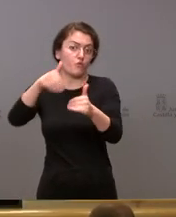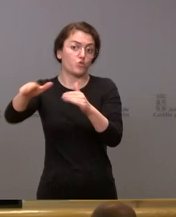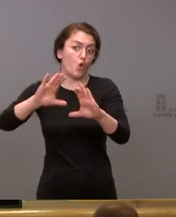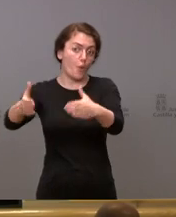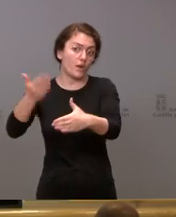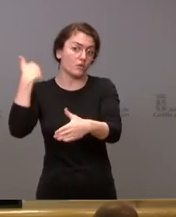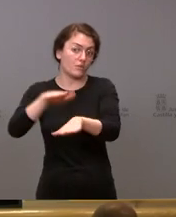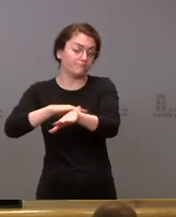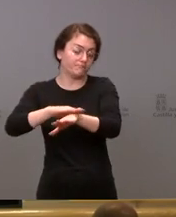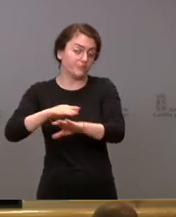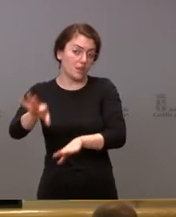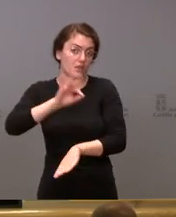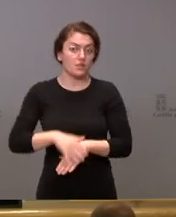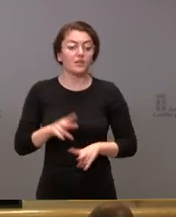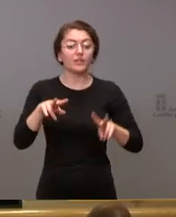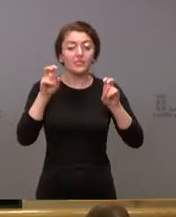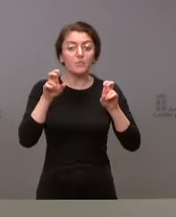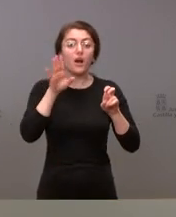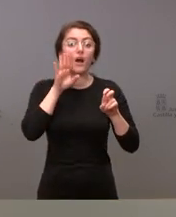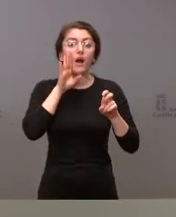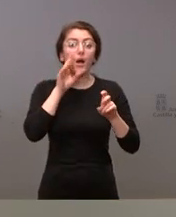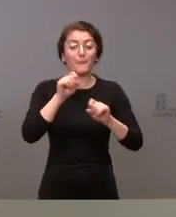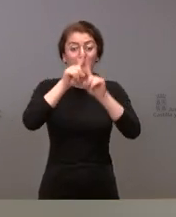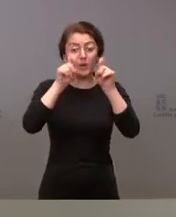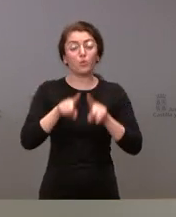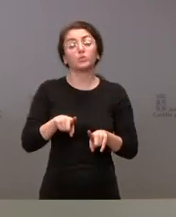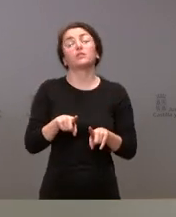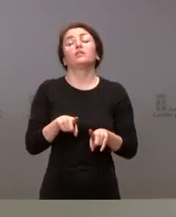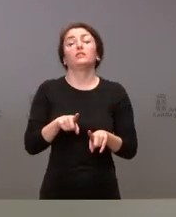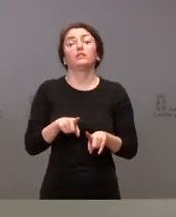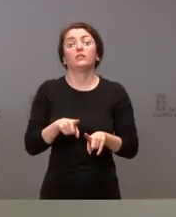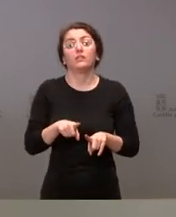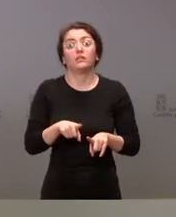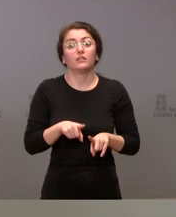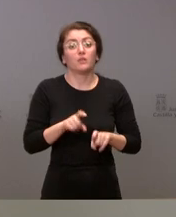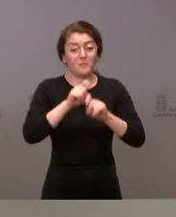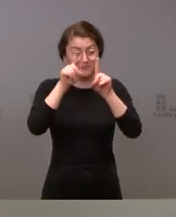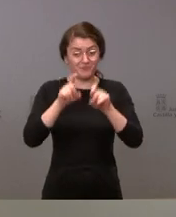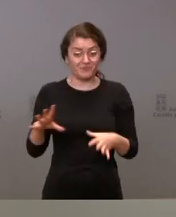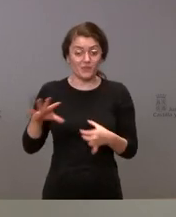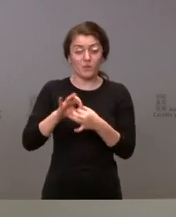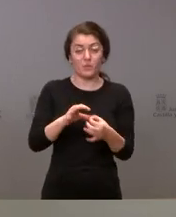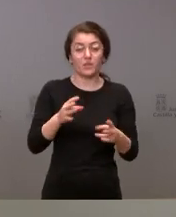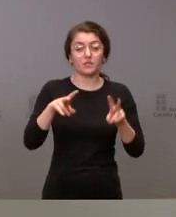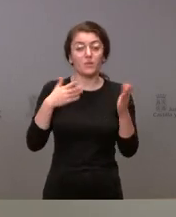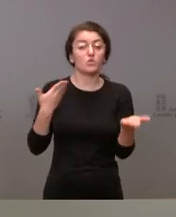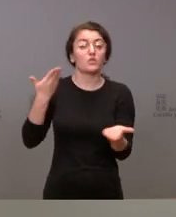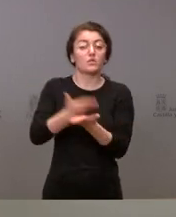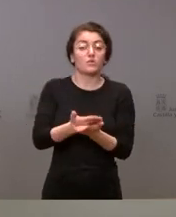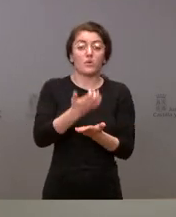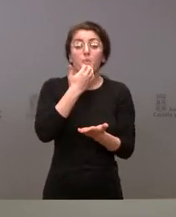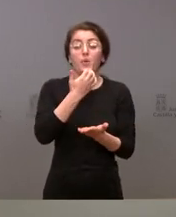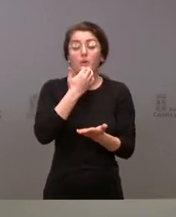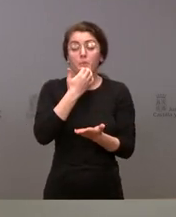al respecto de la pregunta que se ha hecho en relación con estas solicitudes en el caso de